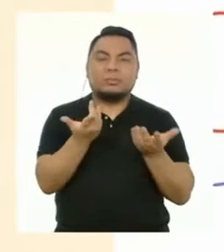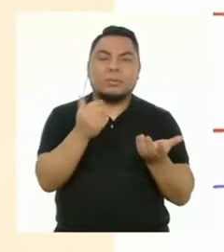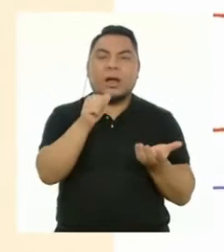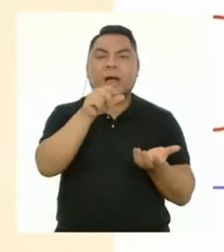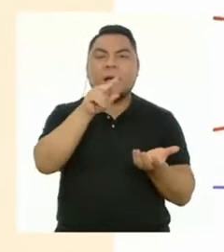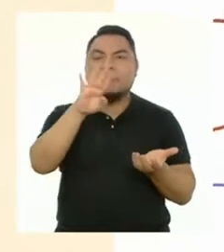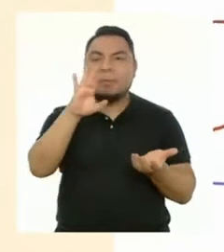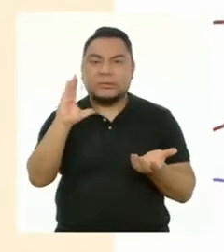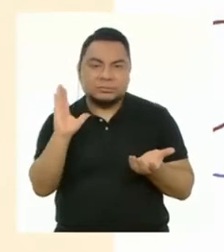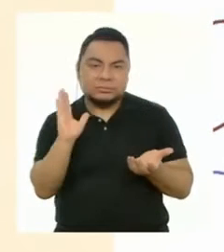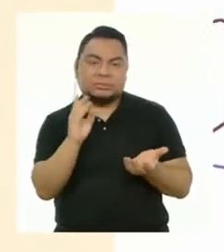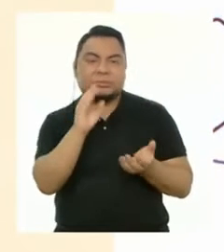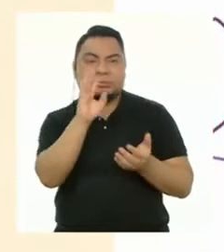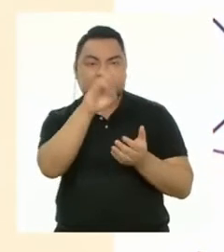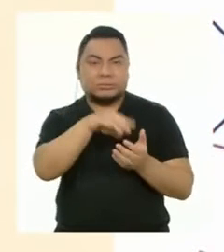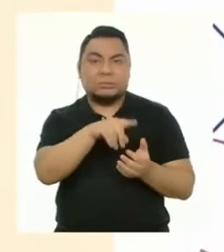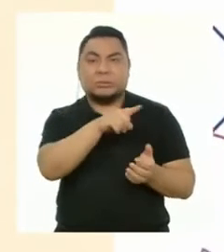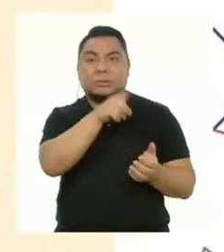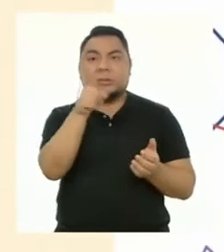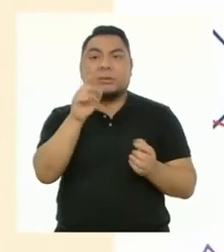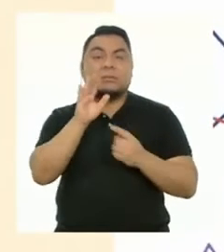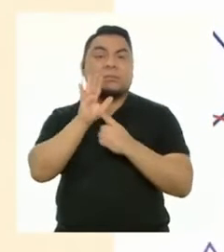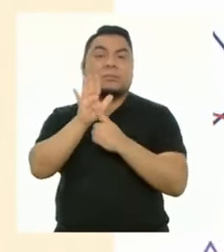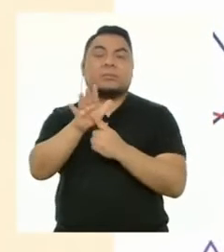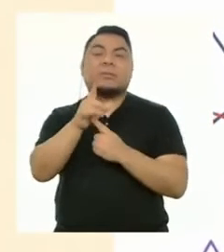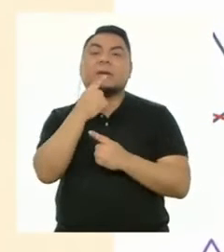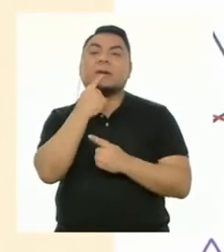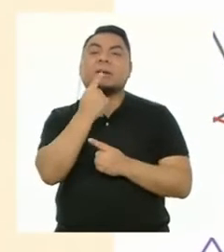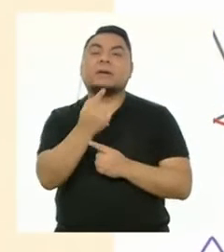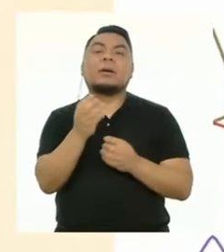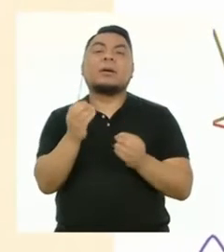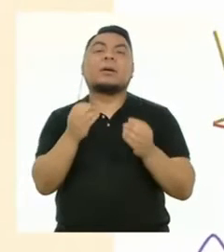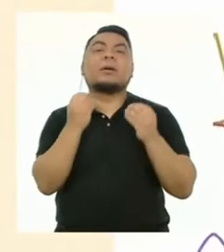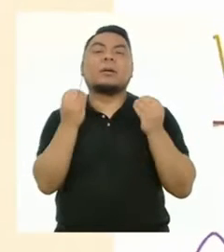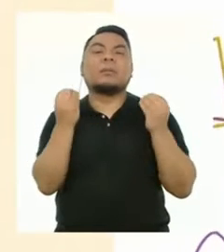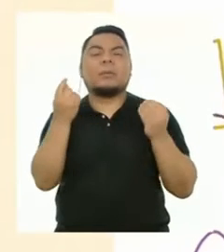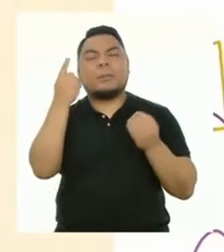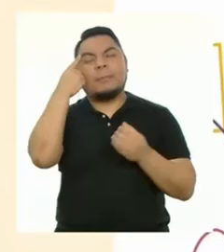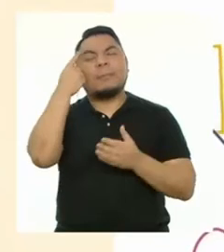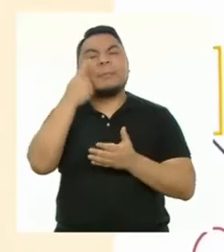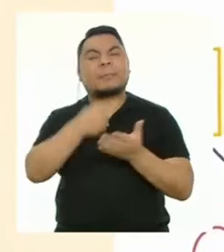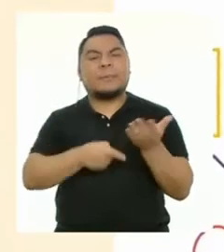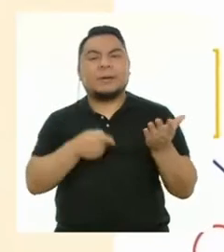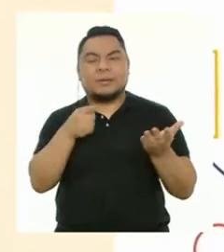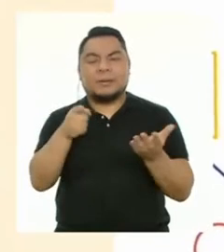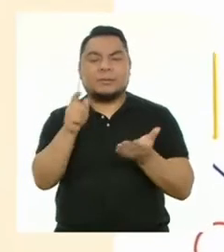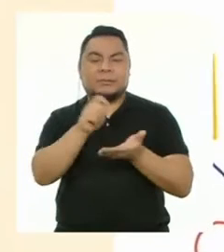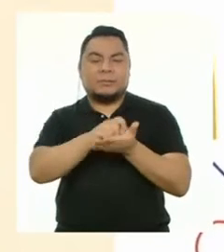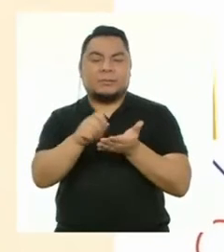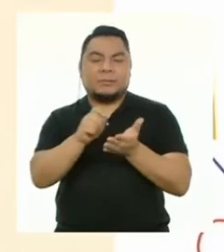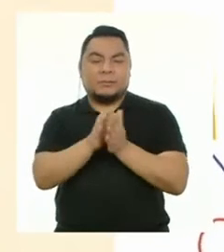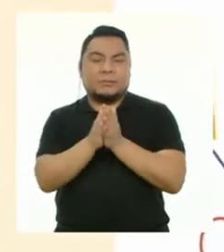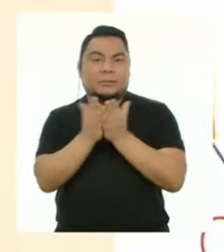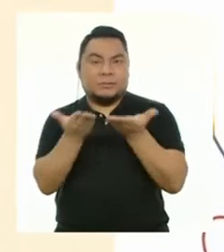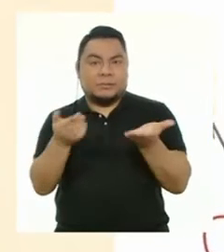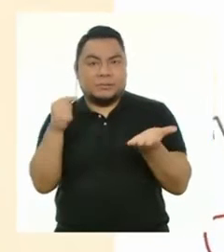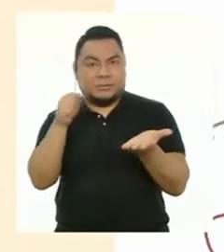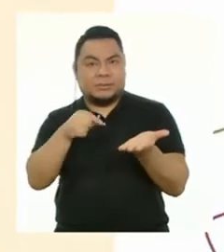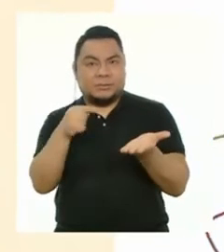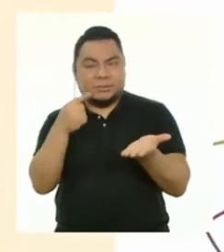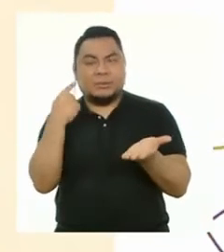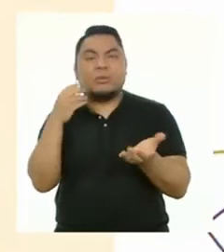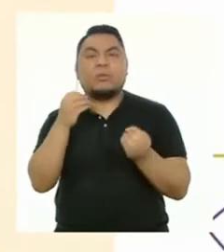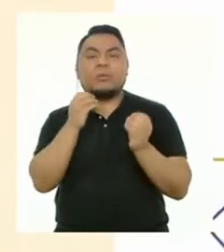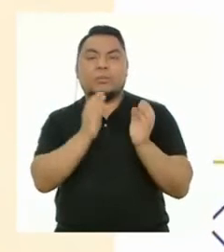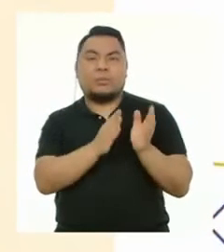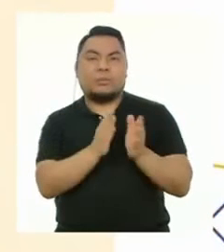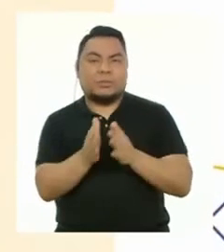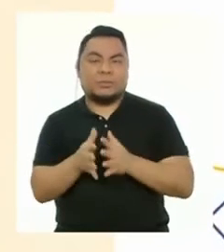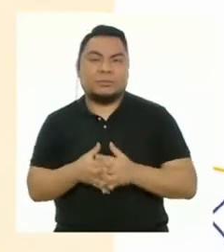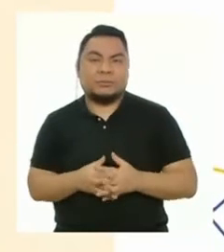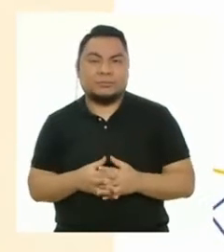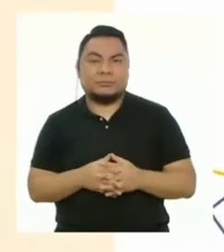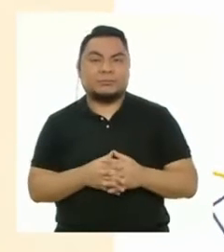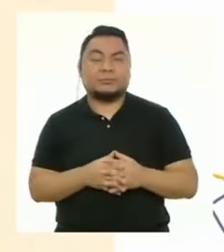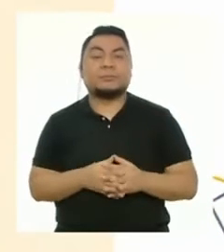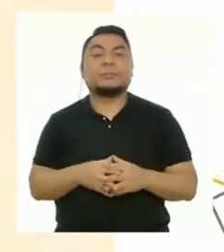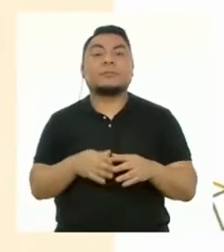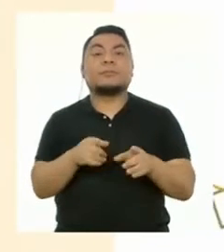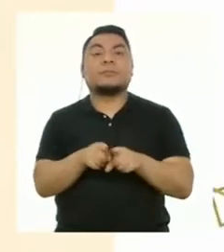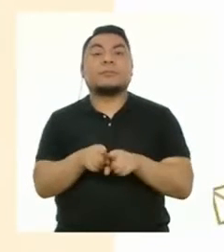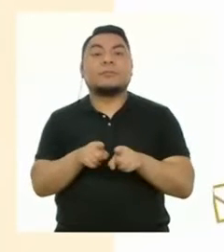Como ya sabemos en la presentación, debemos indicar por qué y para qué elaboramos ese portafolio y cómo está organizado.